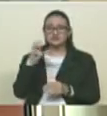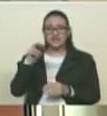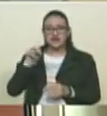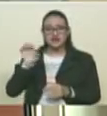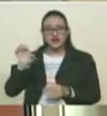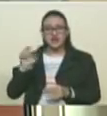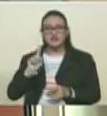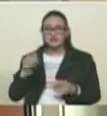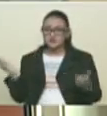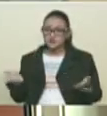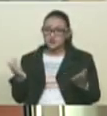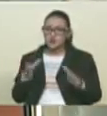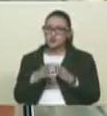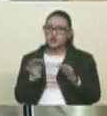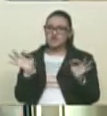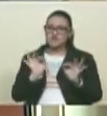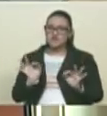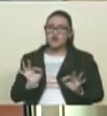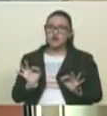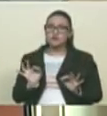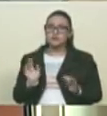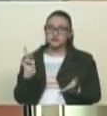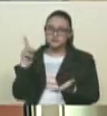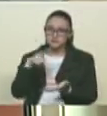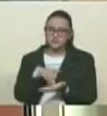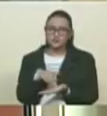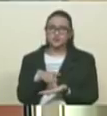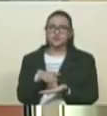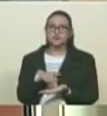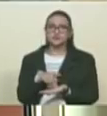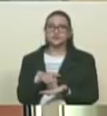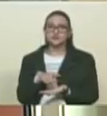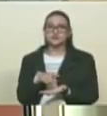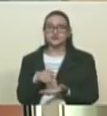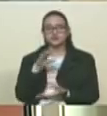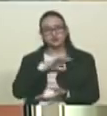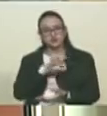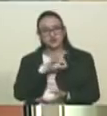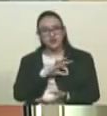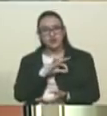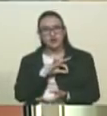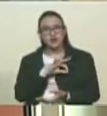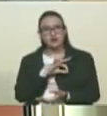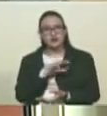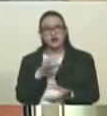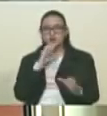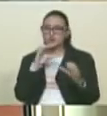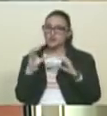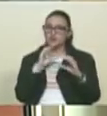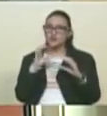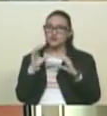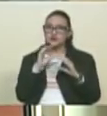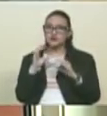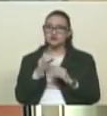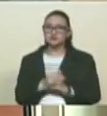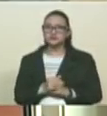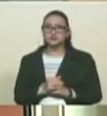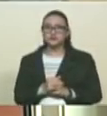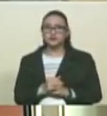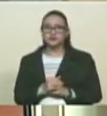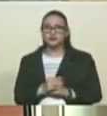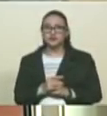promover todos los mecanismos a que hubiera lugar, mecanismos civiles, sociales, de comunicación e incluso